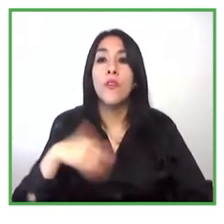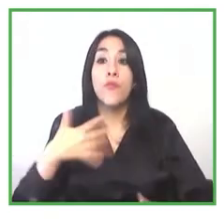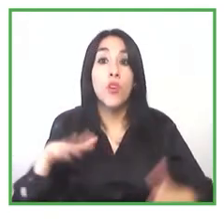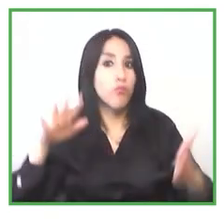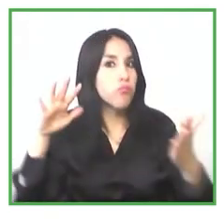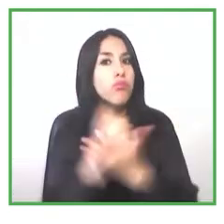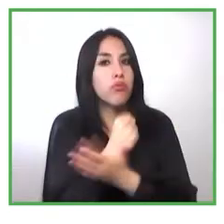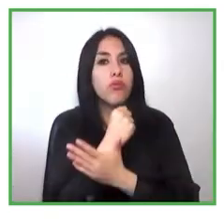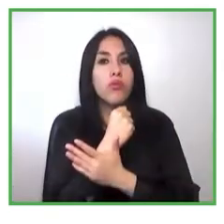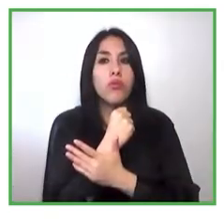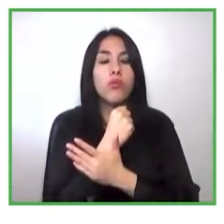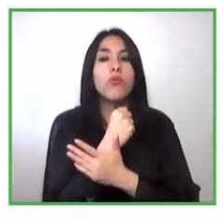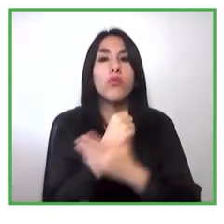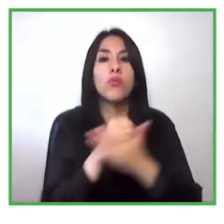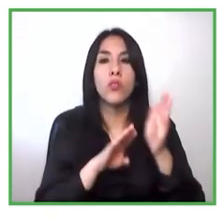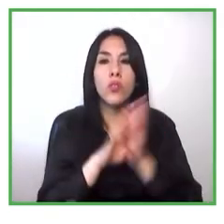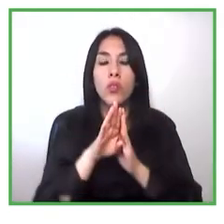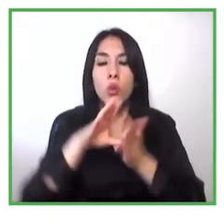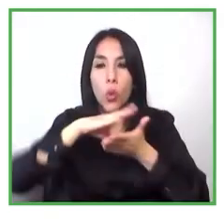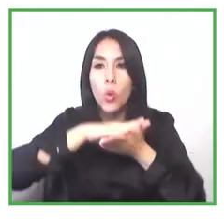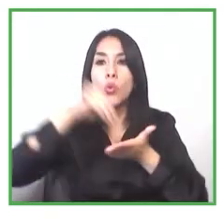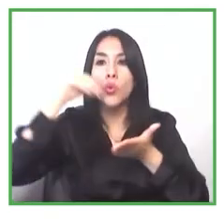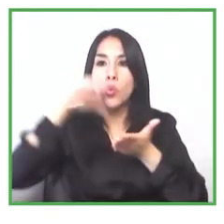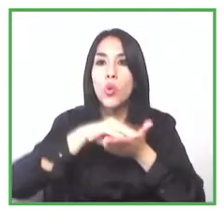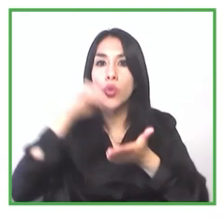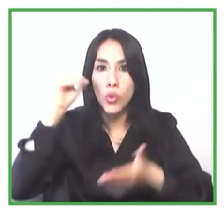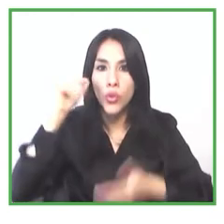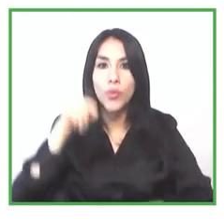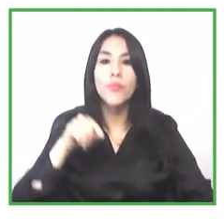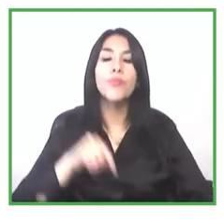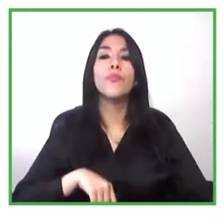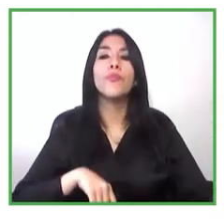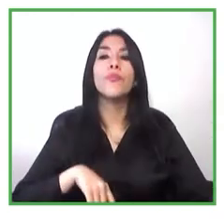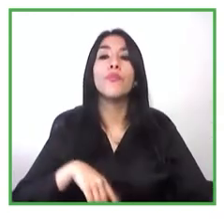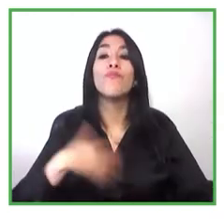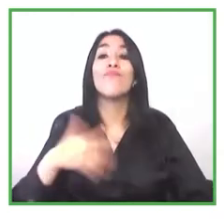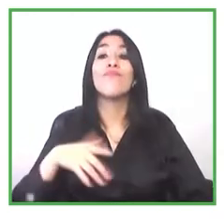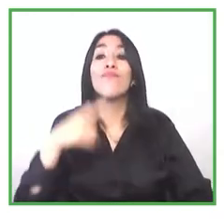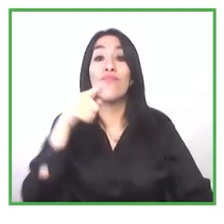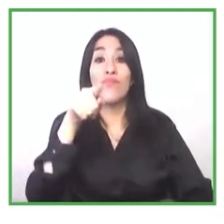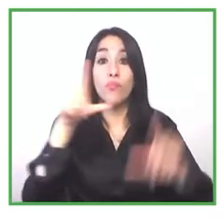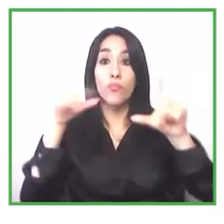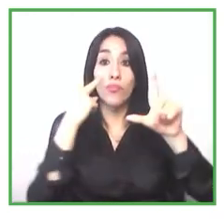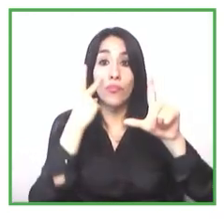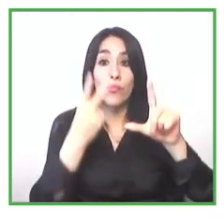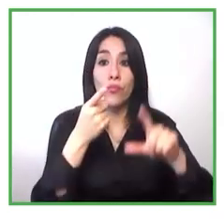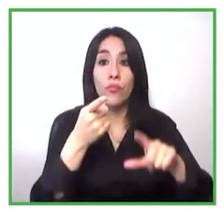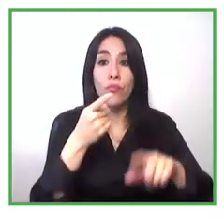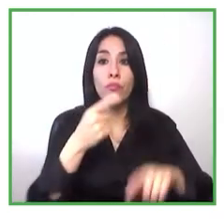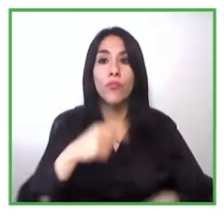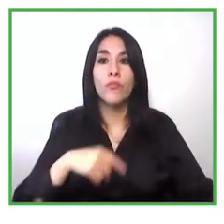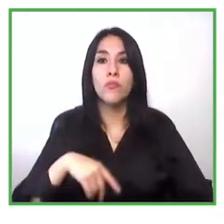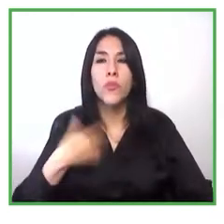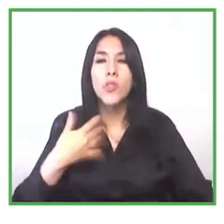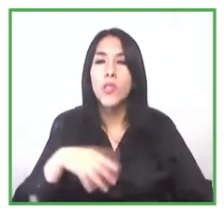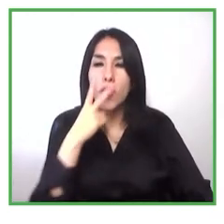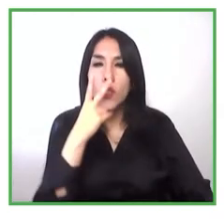tener nuestros beneficiarios y yo creo que ha sido la mayor de las dificultades hemos tenido que ir transformando cada uno de nuestros programas